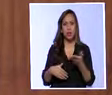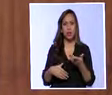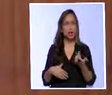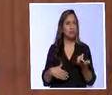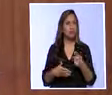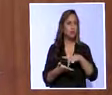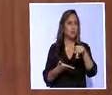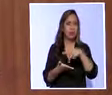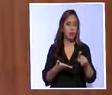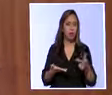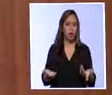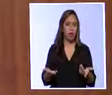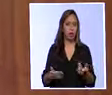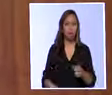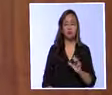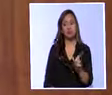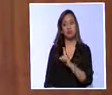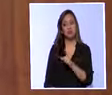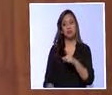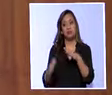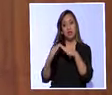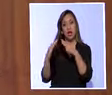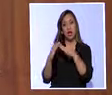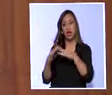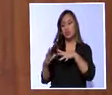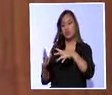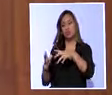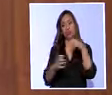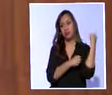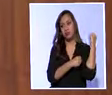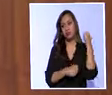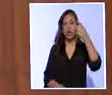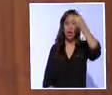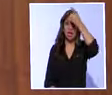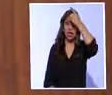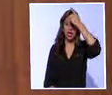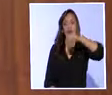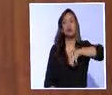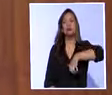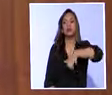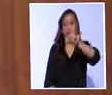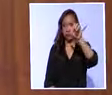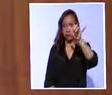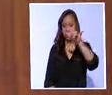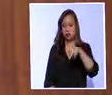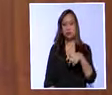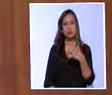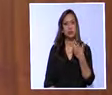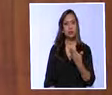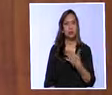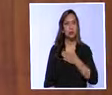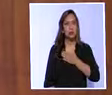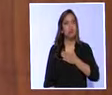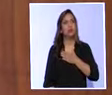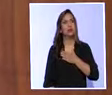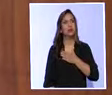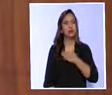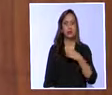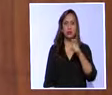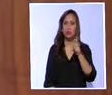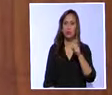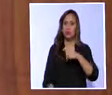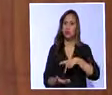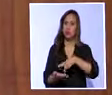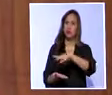alcanzamos. Nos dijeron que no, que nos quitan la casa y que la deuda seguía, que tenemos encima de eso seguir pagando,